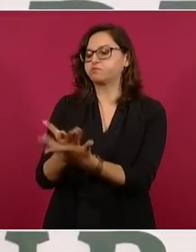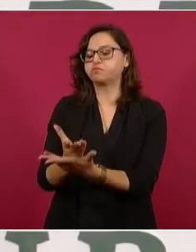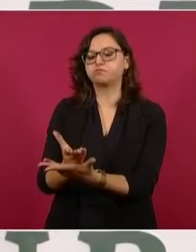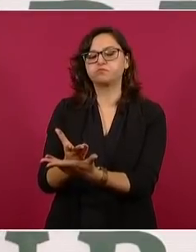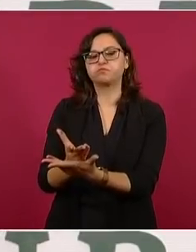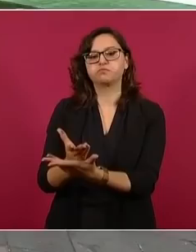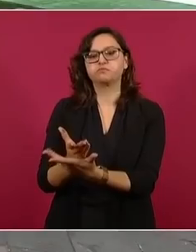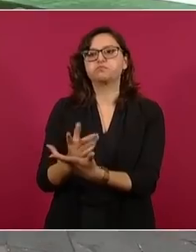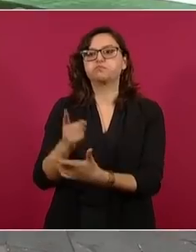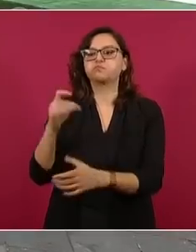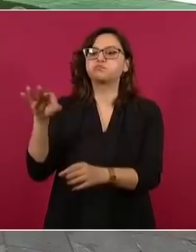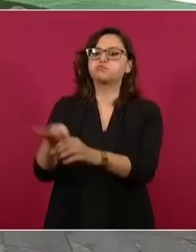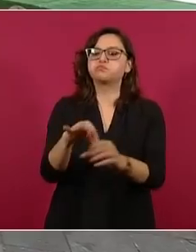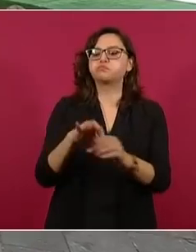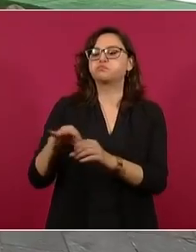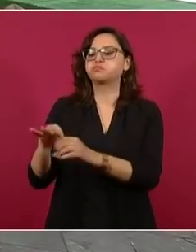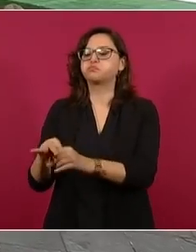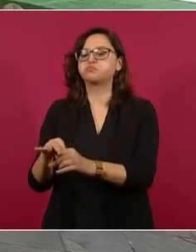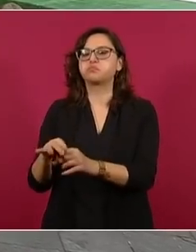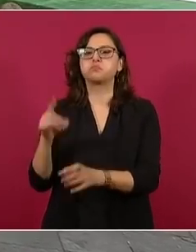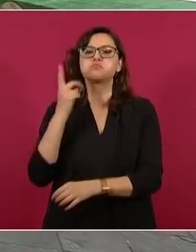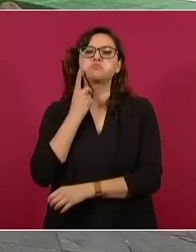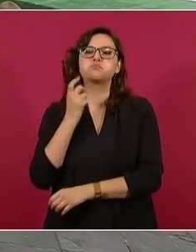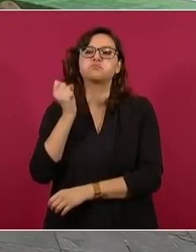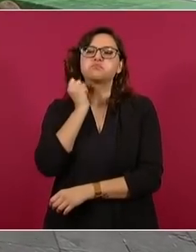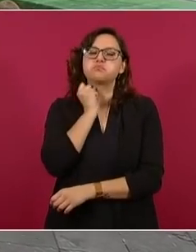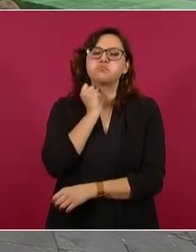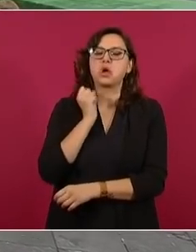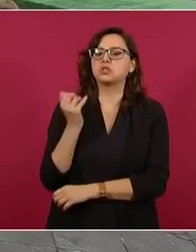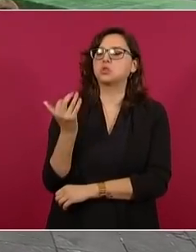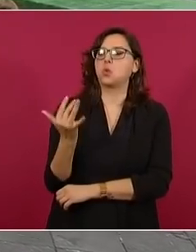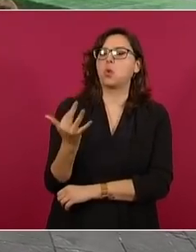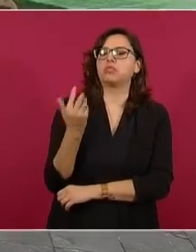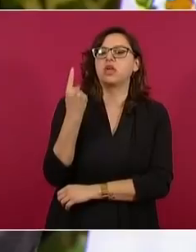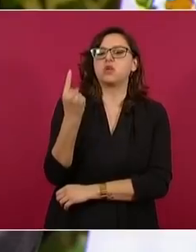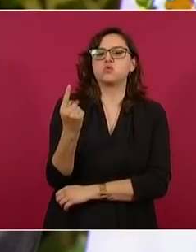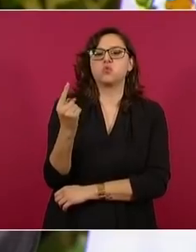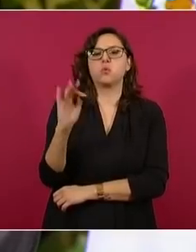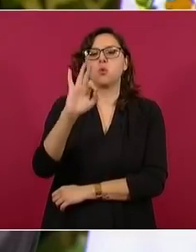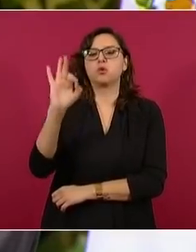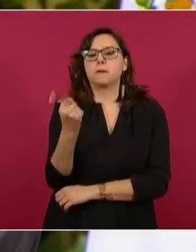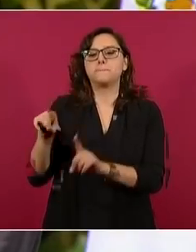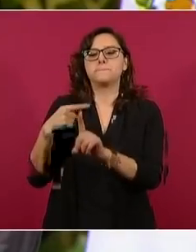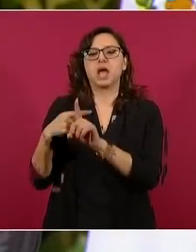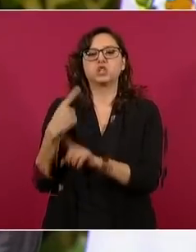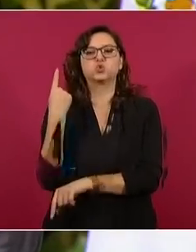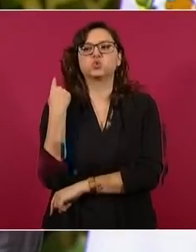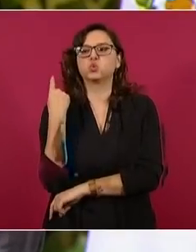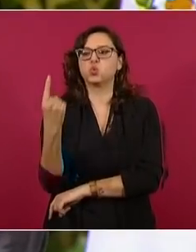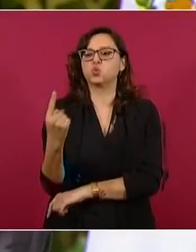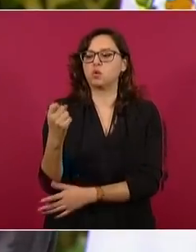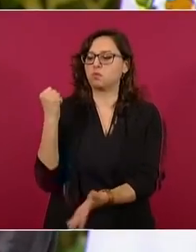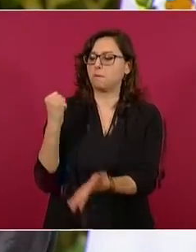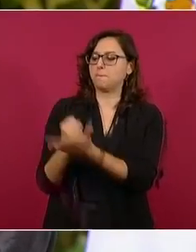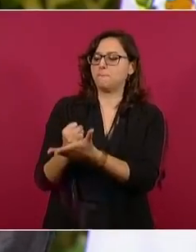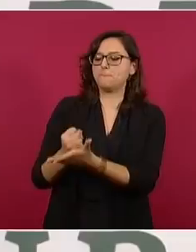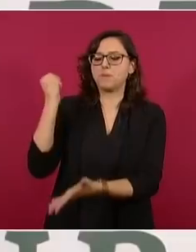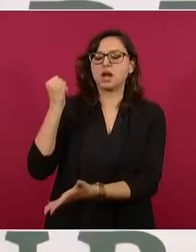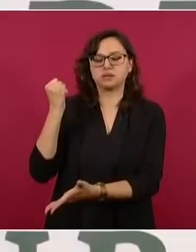simple de diputados y senadores para establecer que el litio